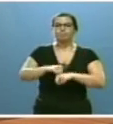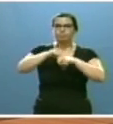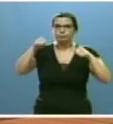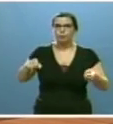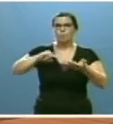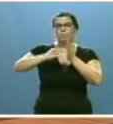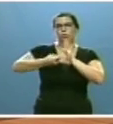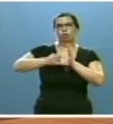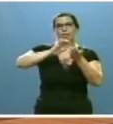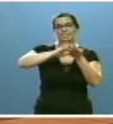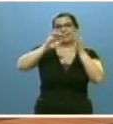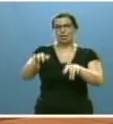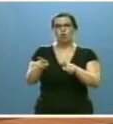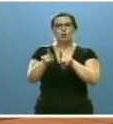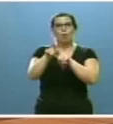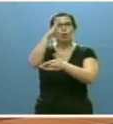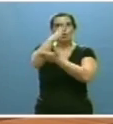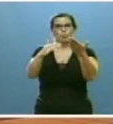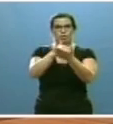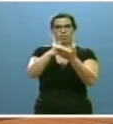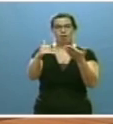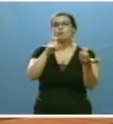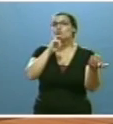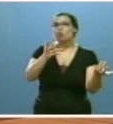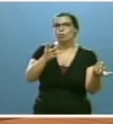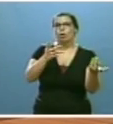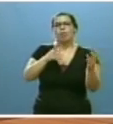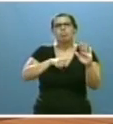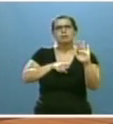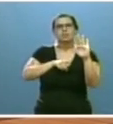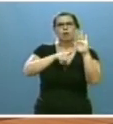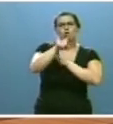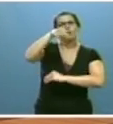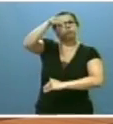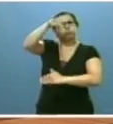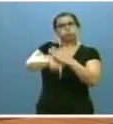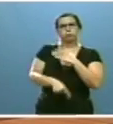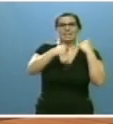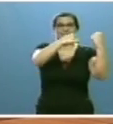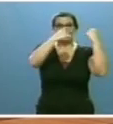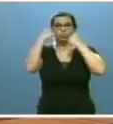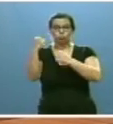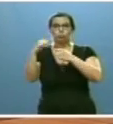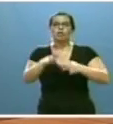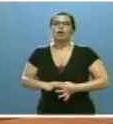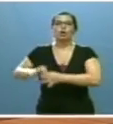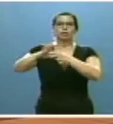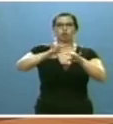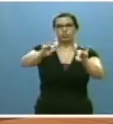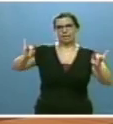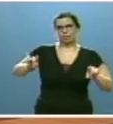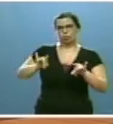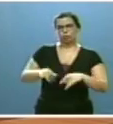de Castilla y León como comunidad, profundizando en su desarrollo institucional y en su cohesión territorial.